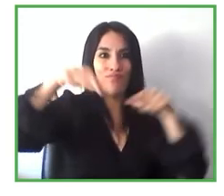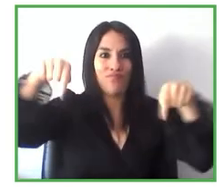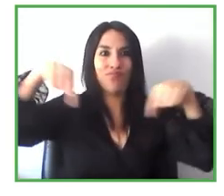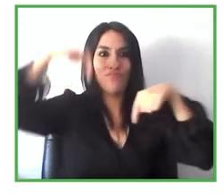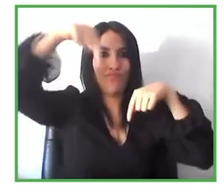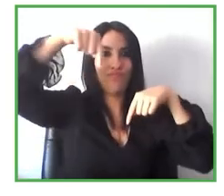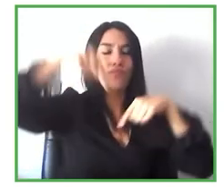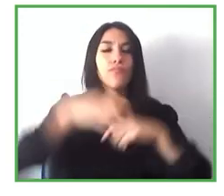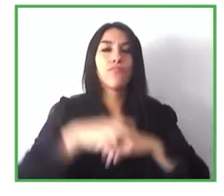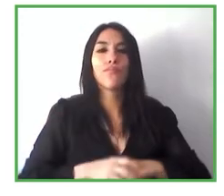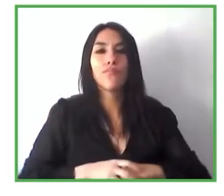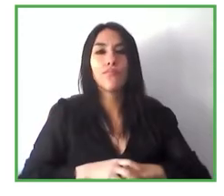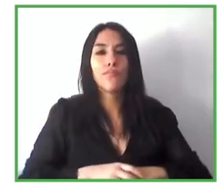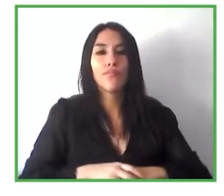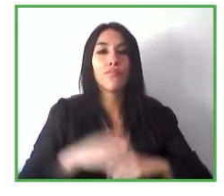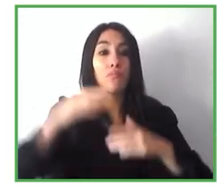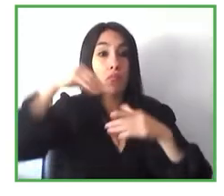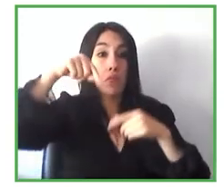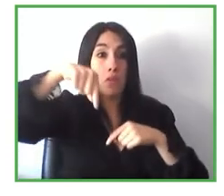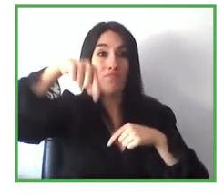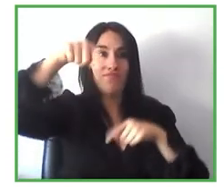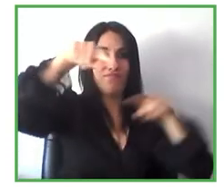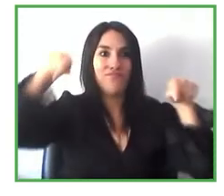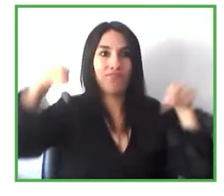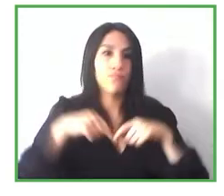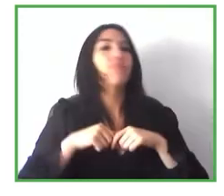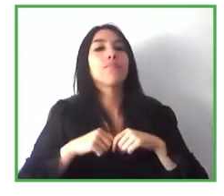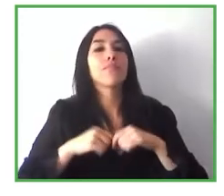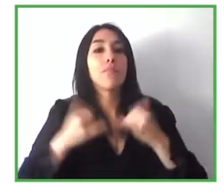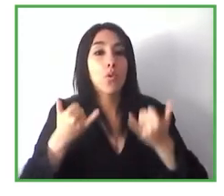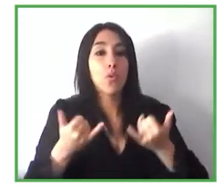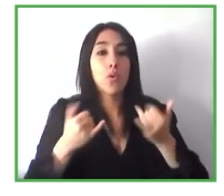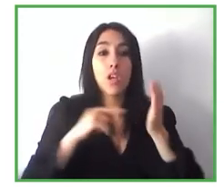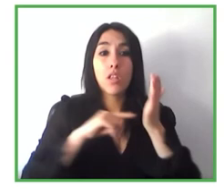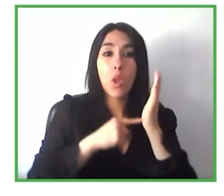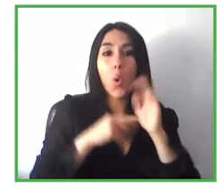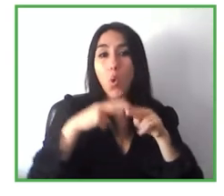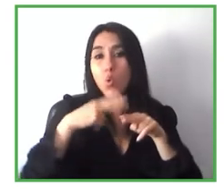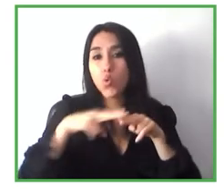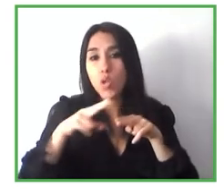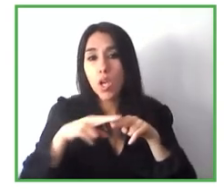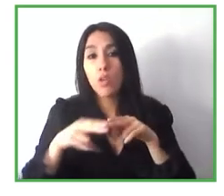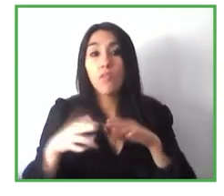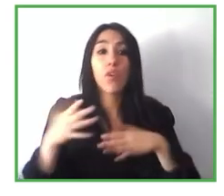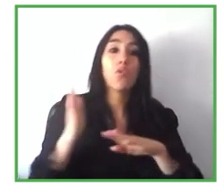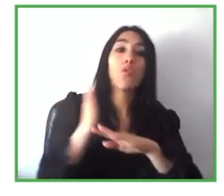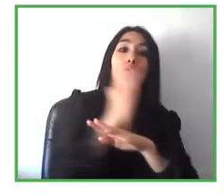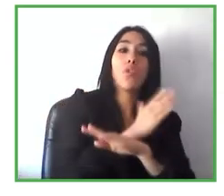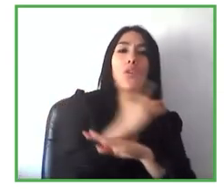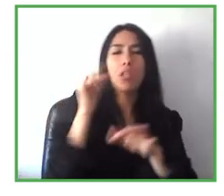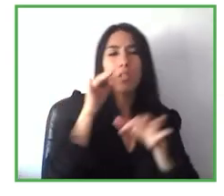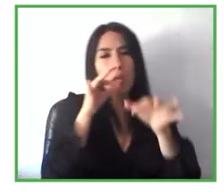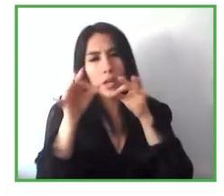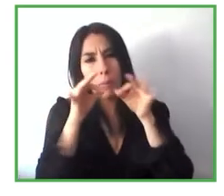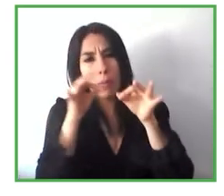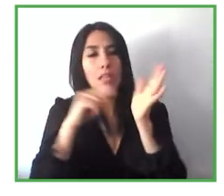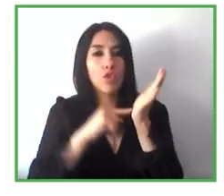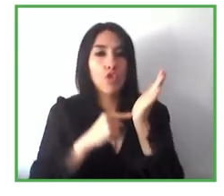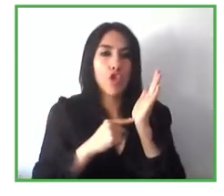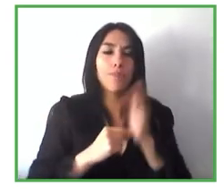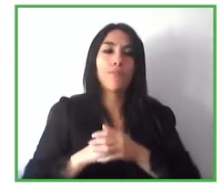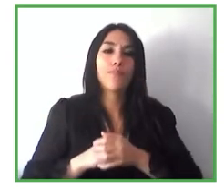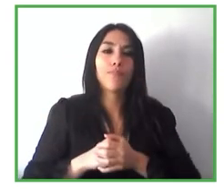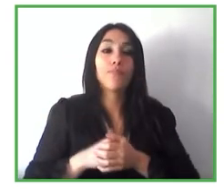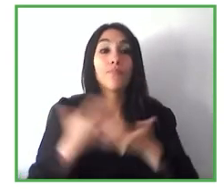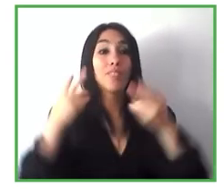ese equipamiento utilizando como tú decías al principio pues sobre todo tecnologías de tipo internet of things o internet de las cosas